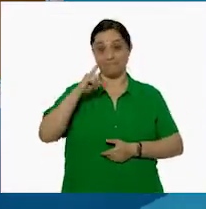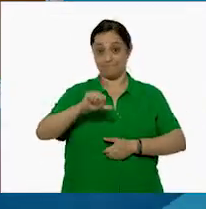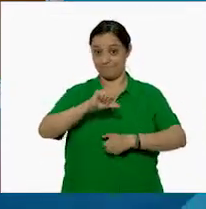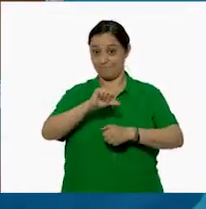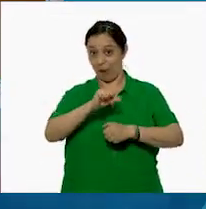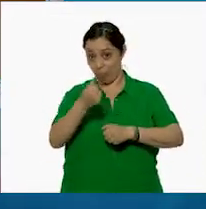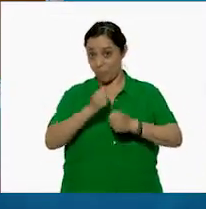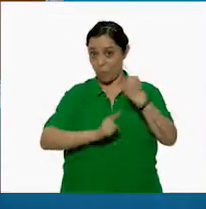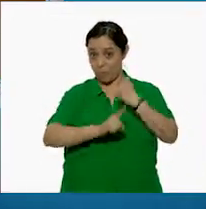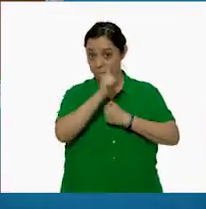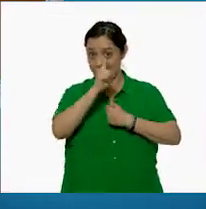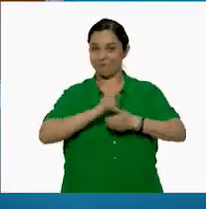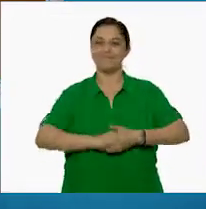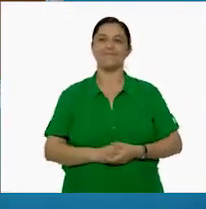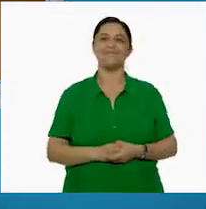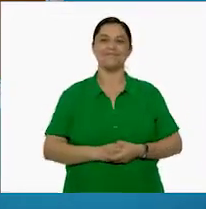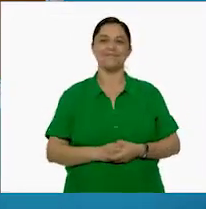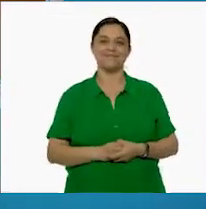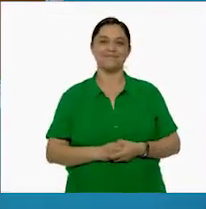dice así.